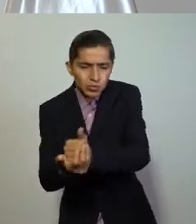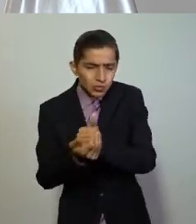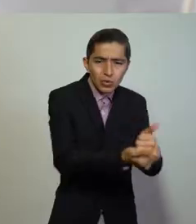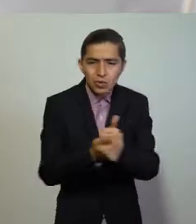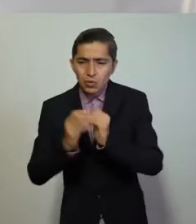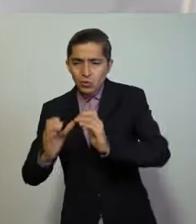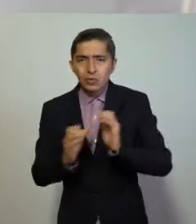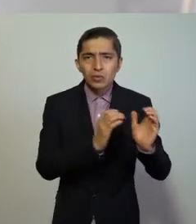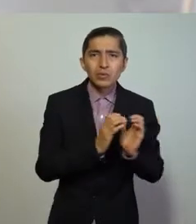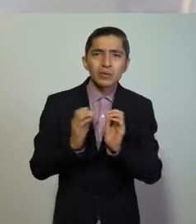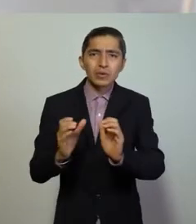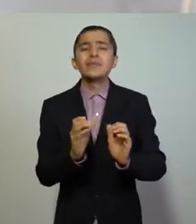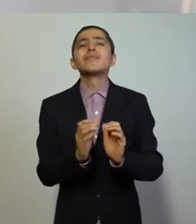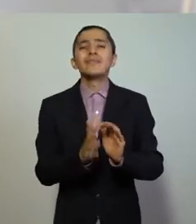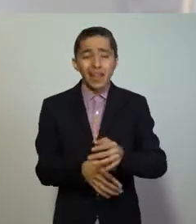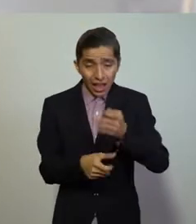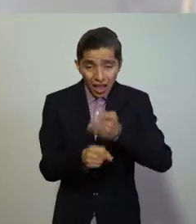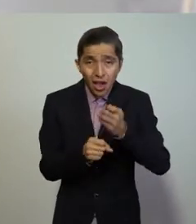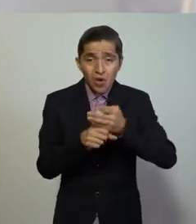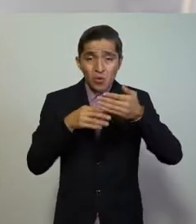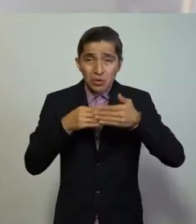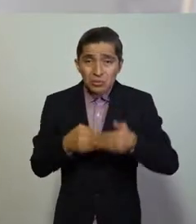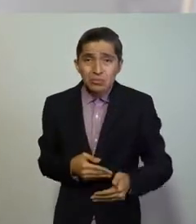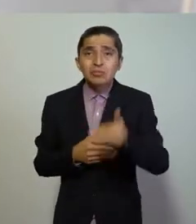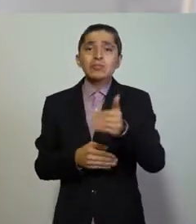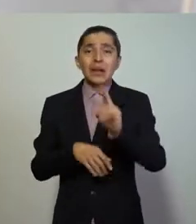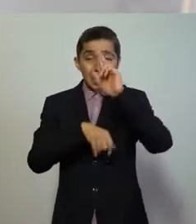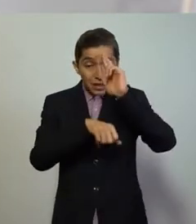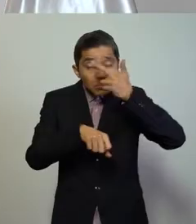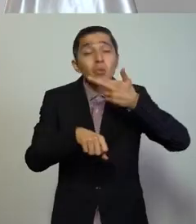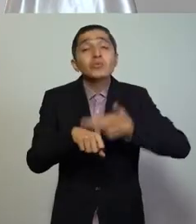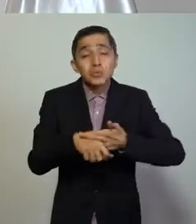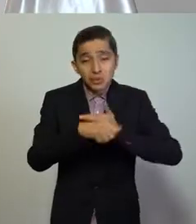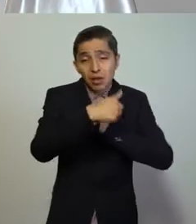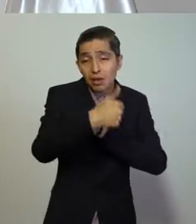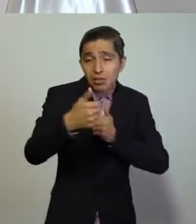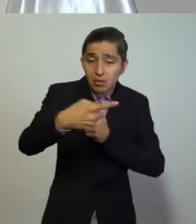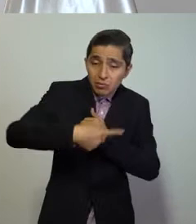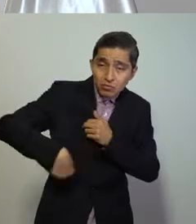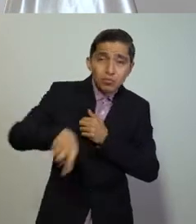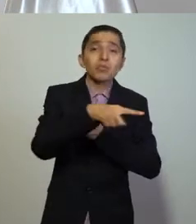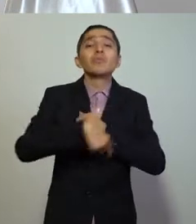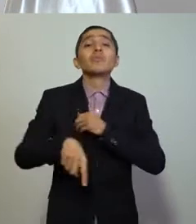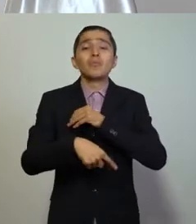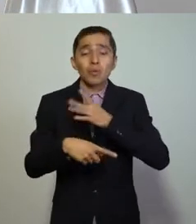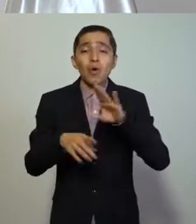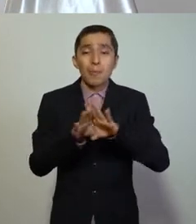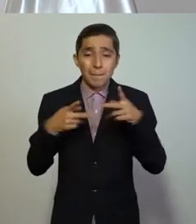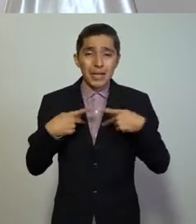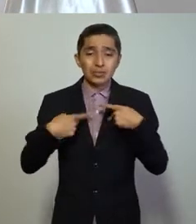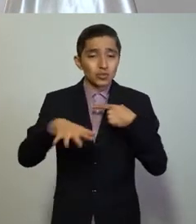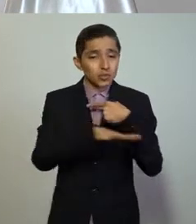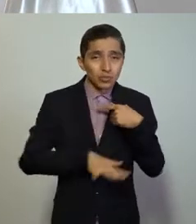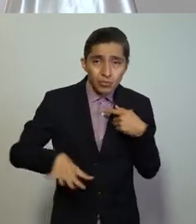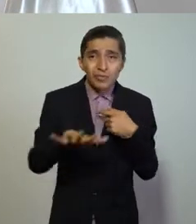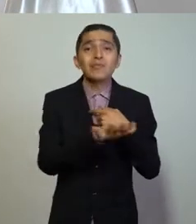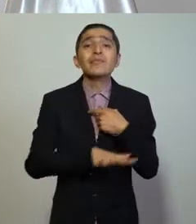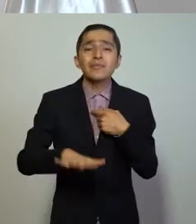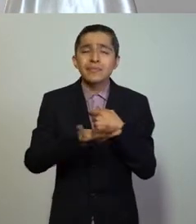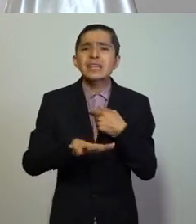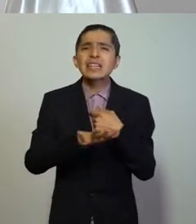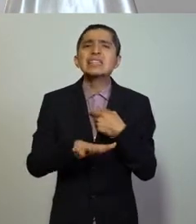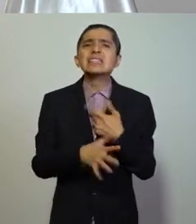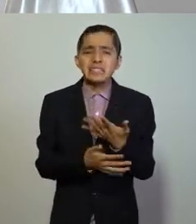nosotros. Desde ahora, será nuestra responsabilidad de todos, como ciudadanos en general, gobiernos,